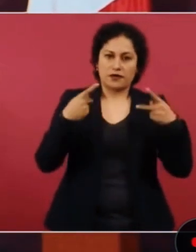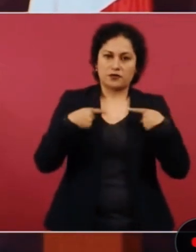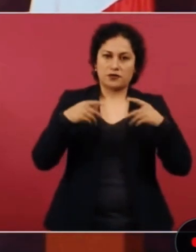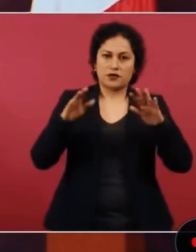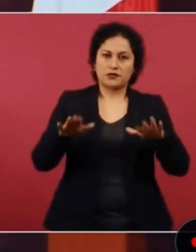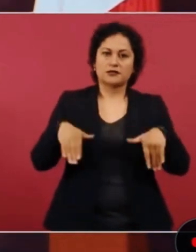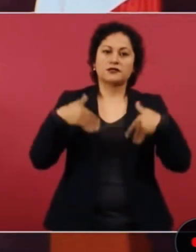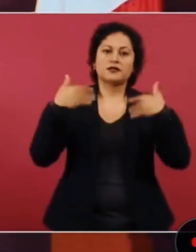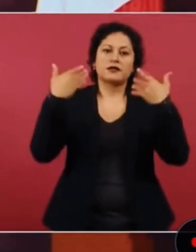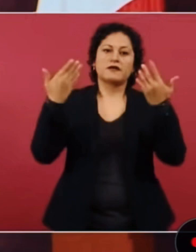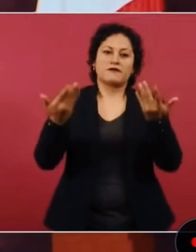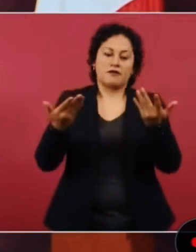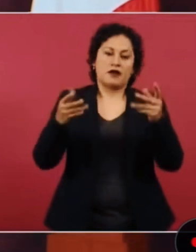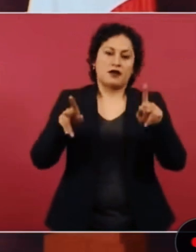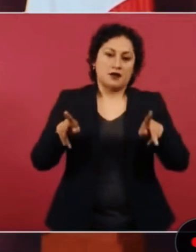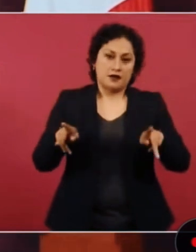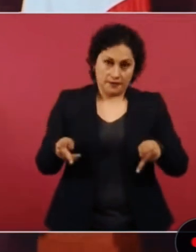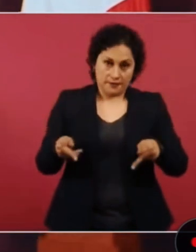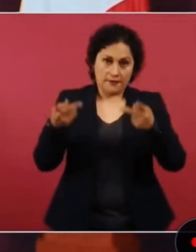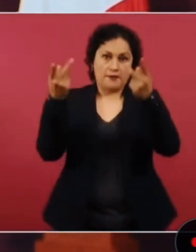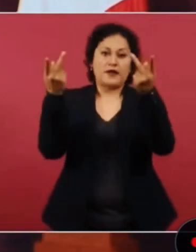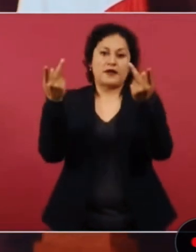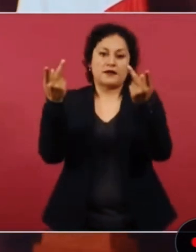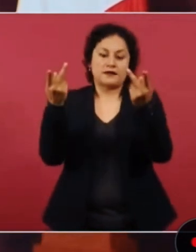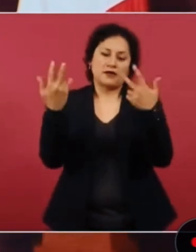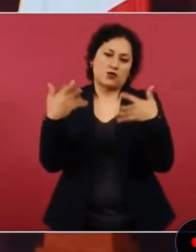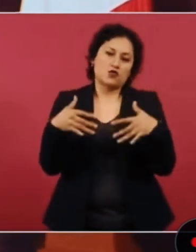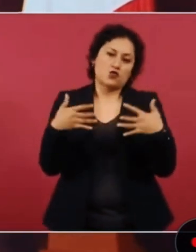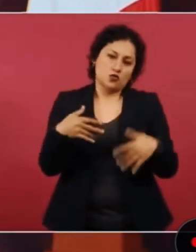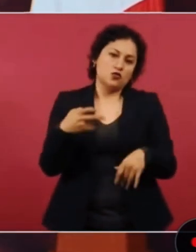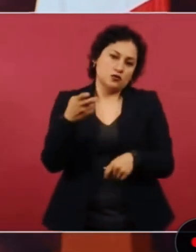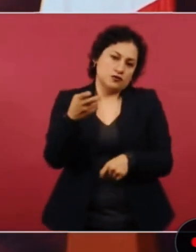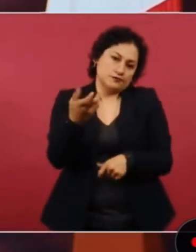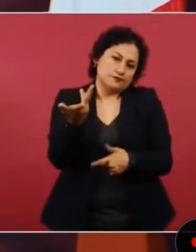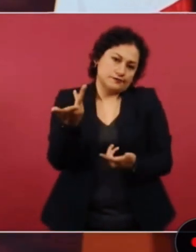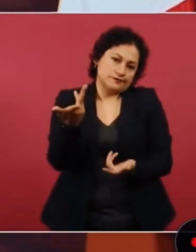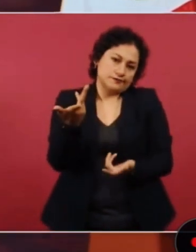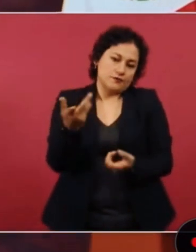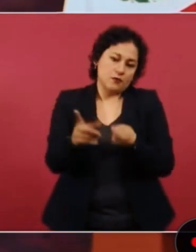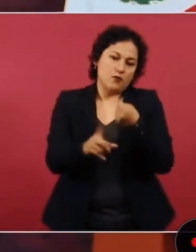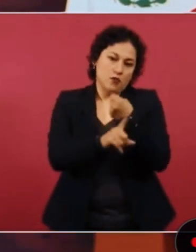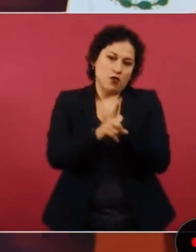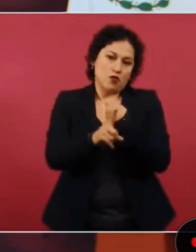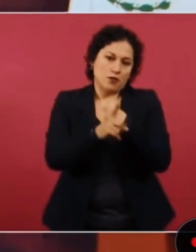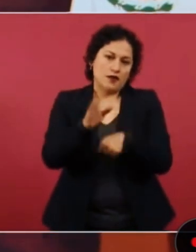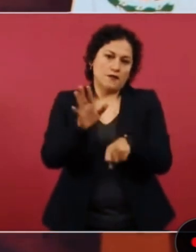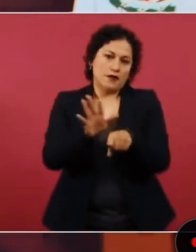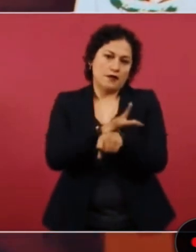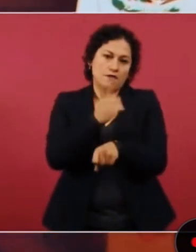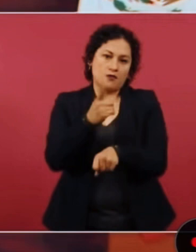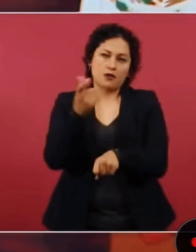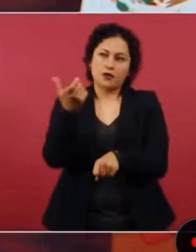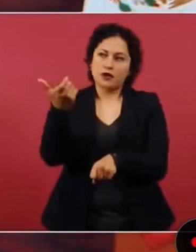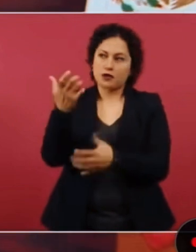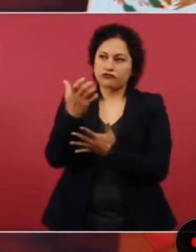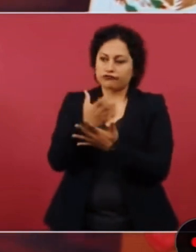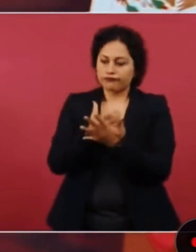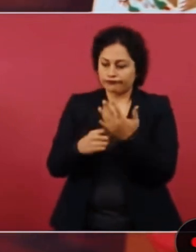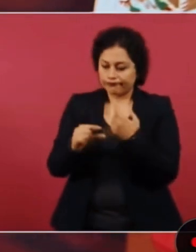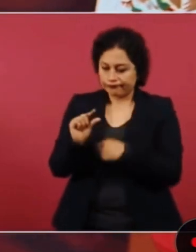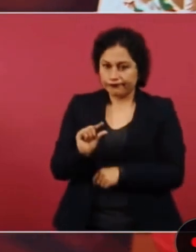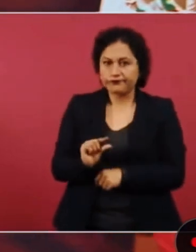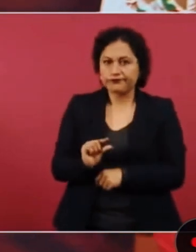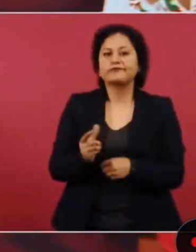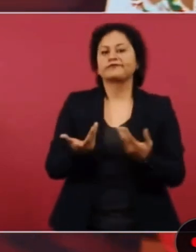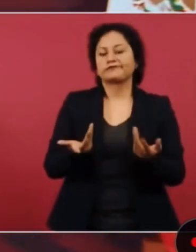precio del dólar, pero yo diría que es